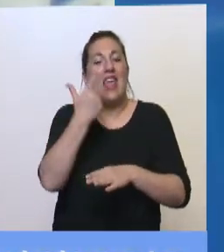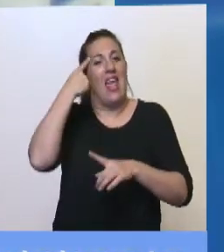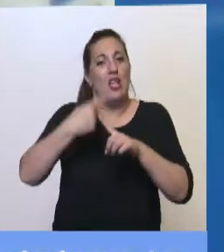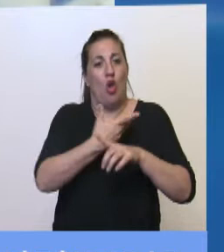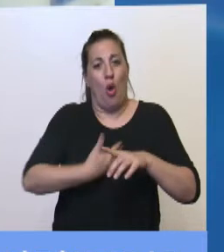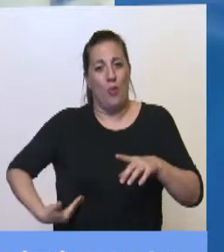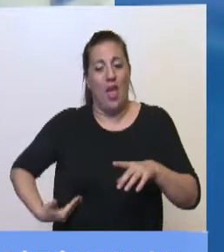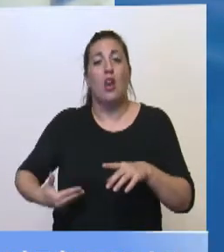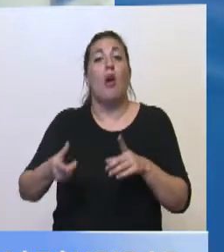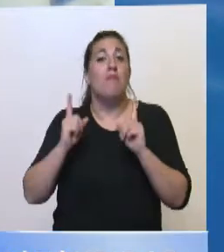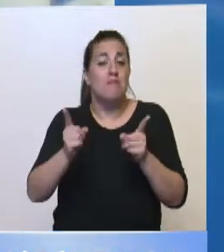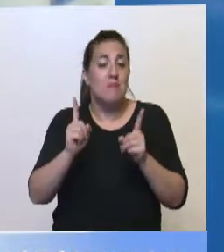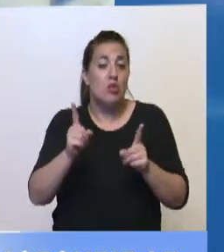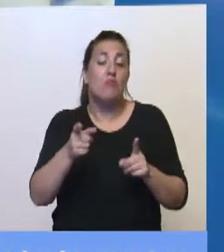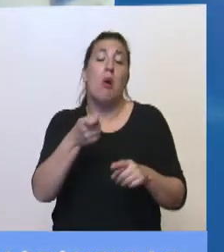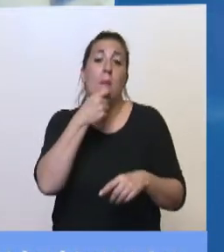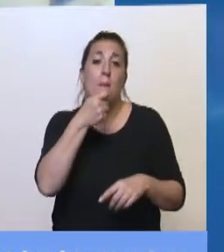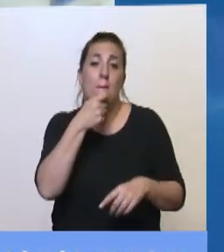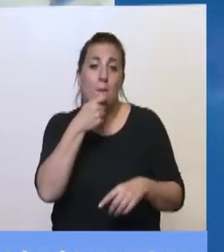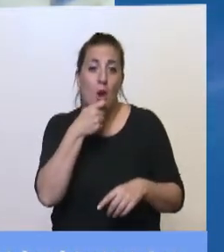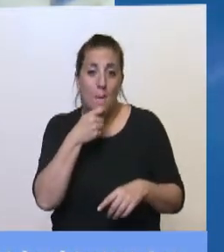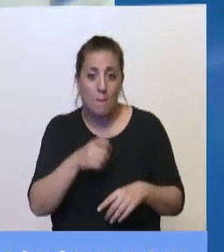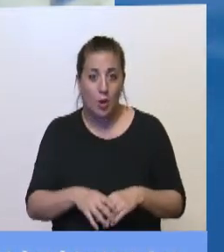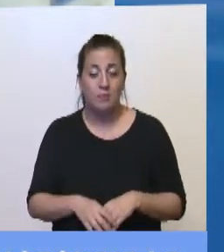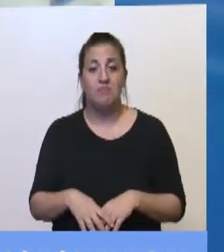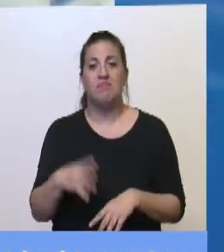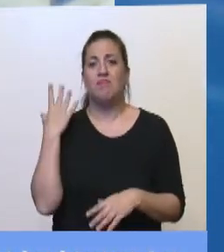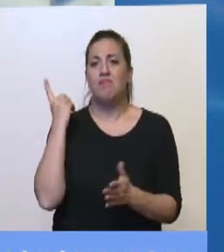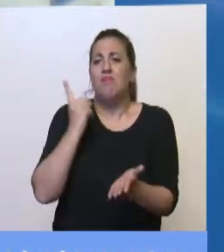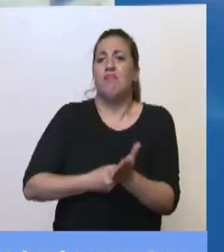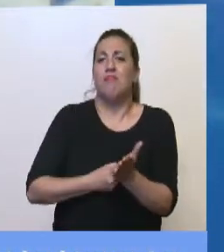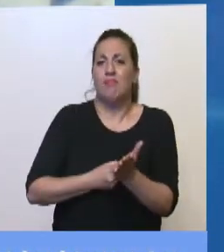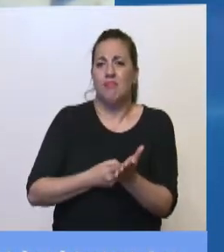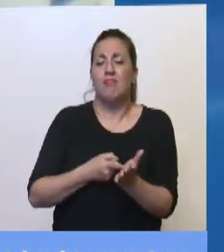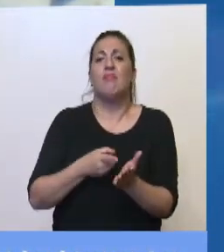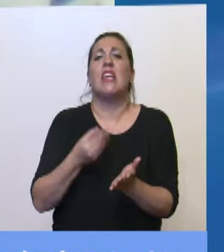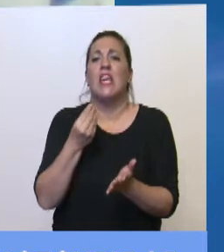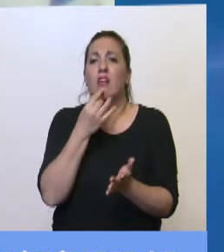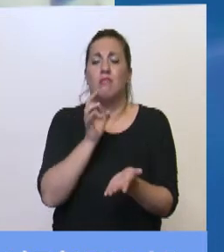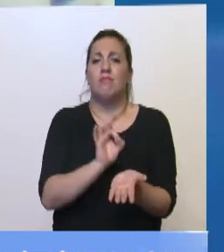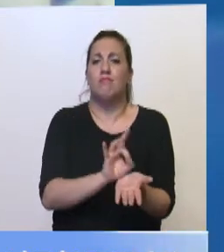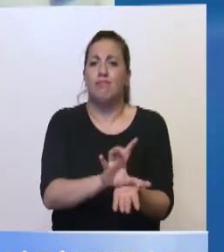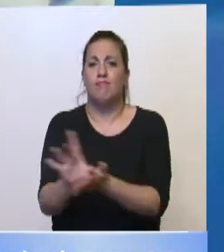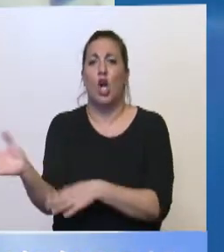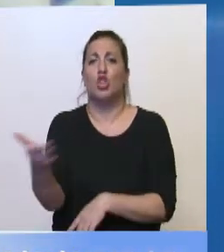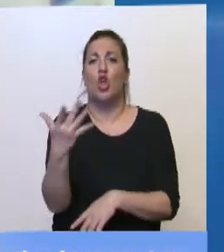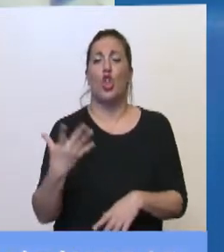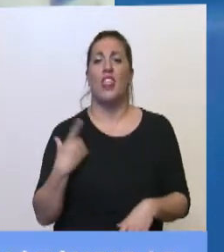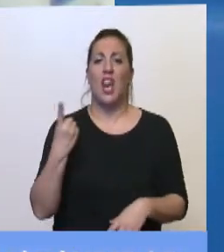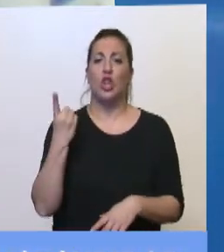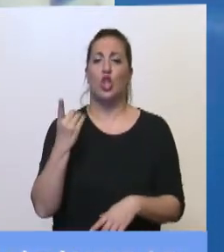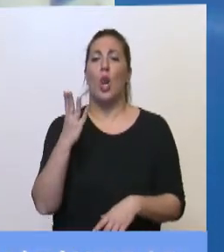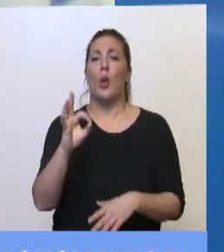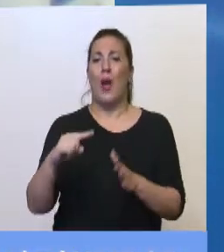2019? Bueno, así fue, por ejemplo, como las primeras medidas que tomaron fue echar a todos los directores del Banco